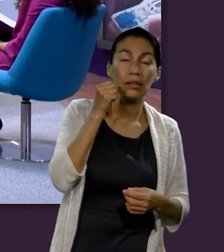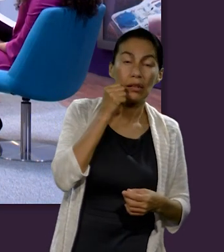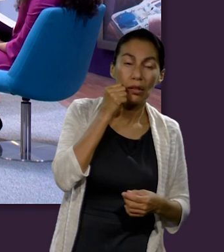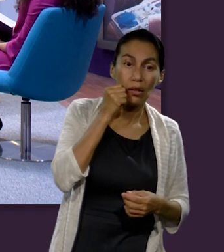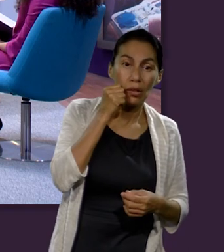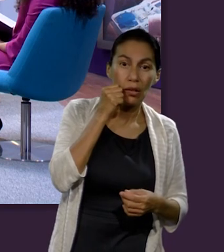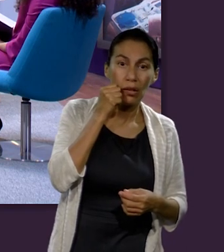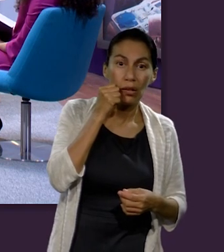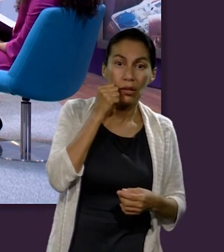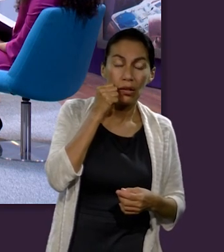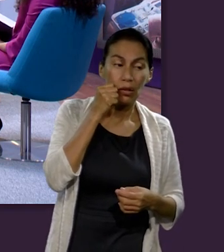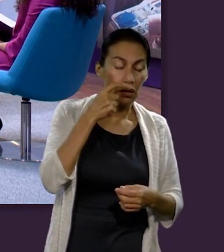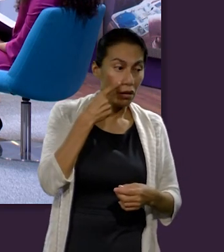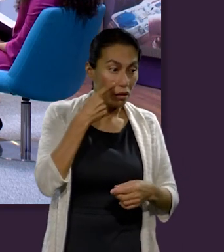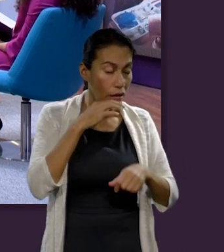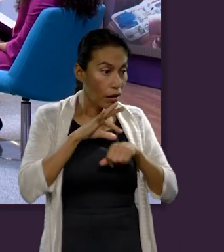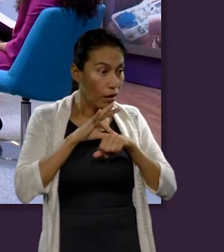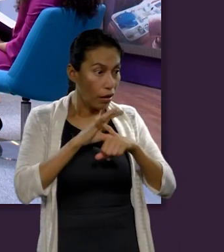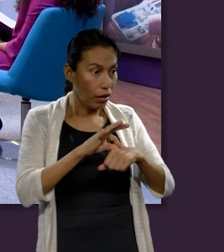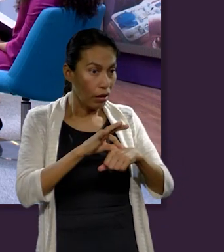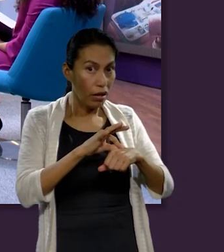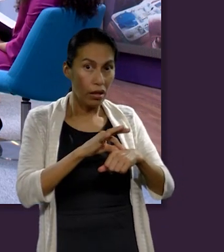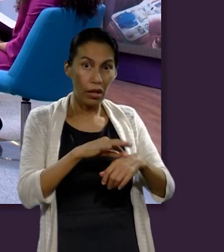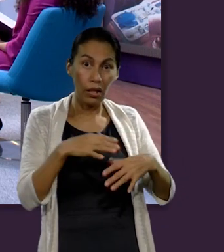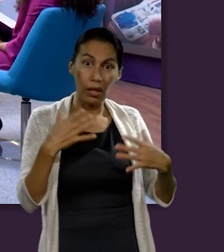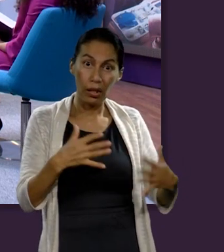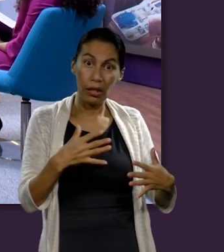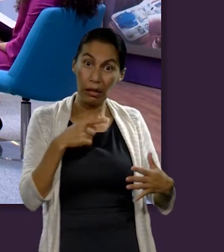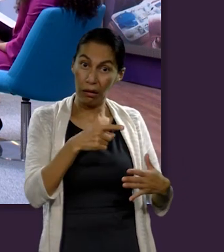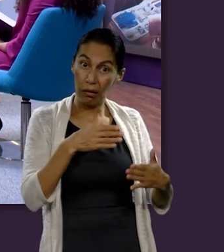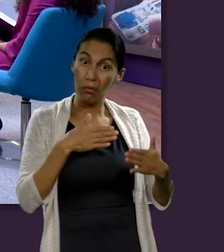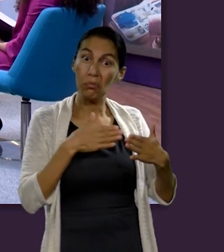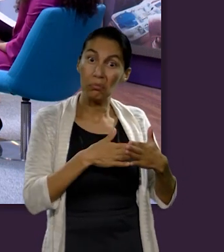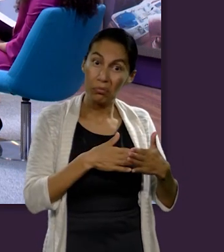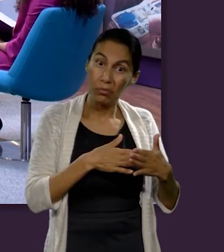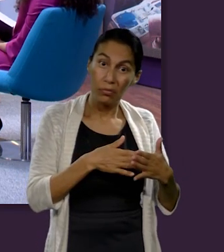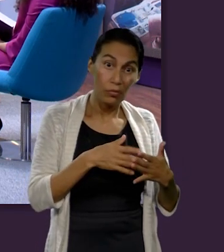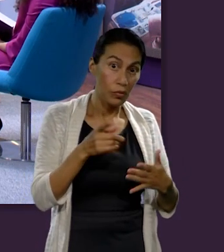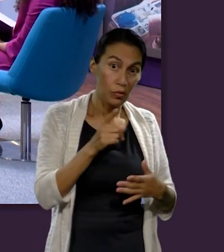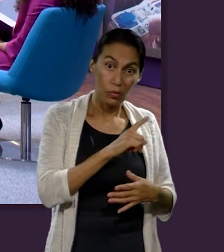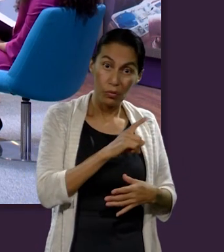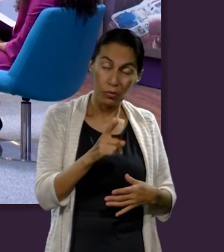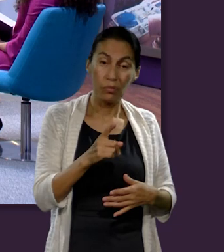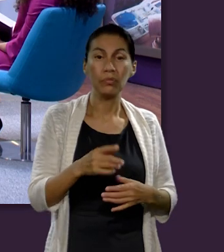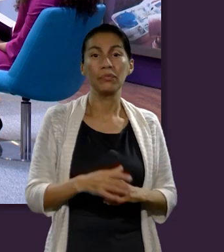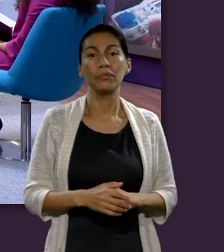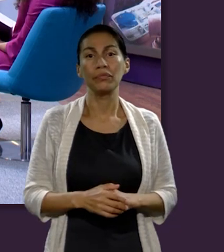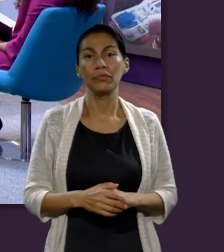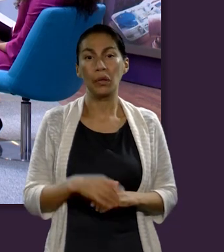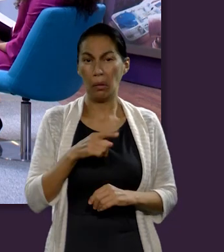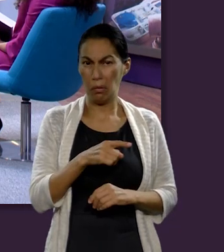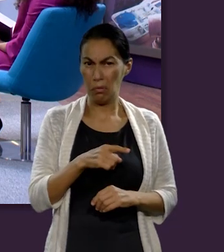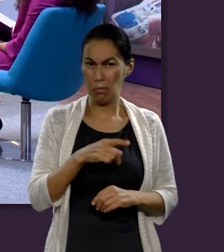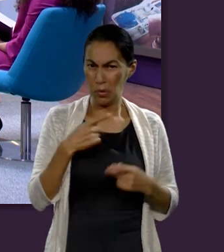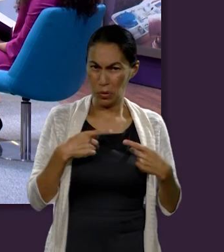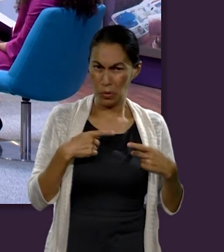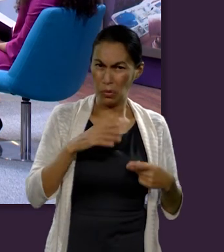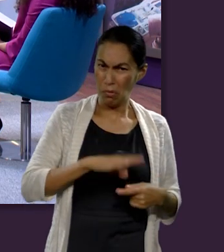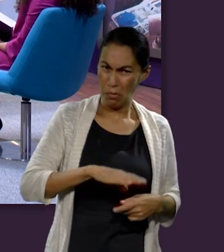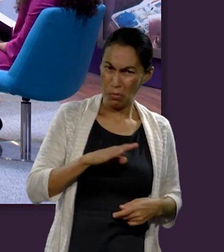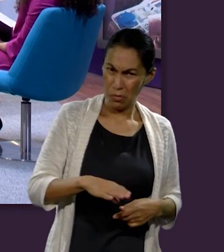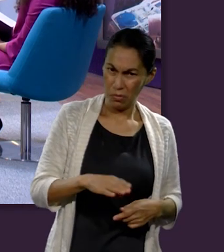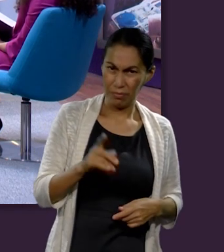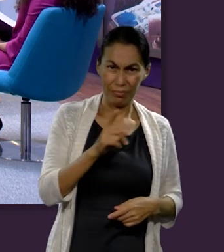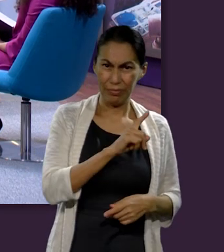los sacerdotes estuvieron o sea se dieron cuenta que aquí no tienen que ver con un simple